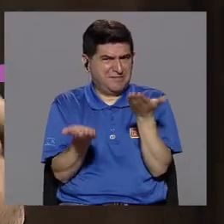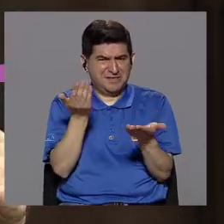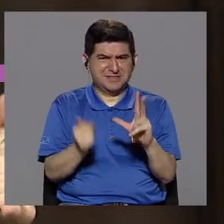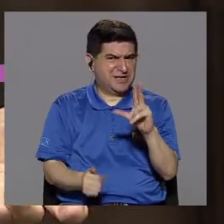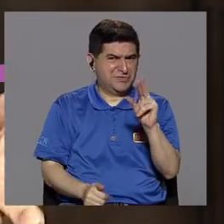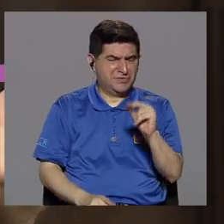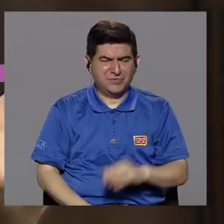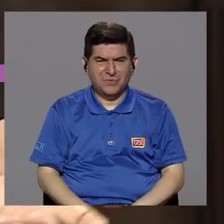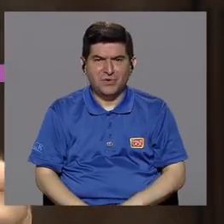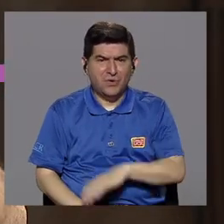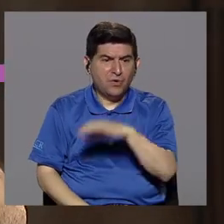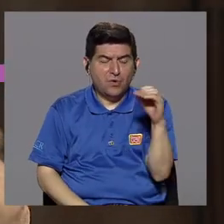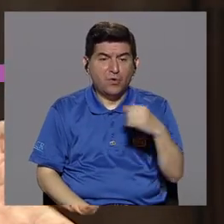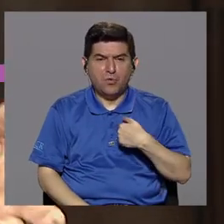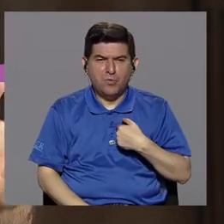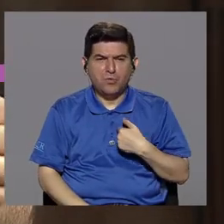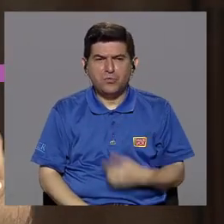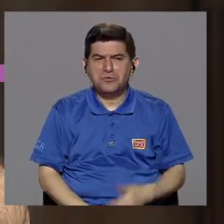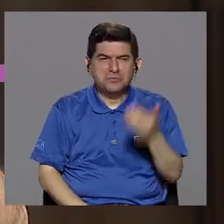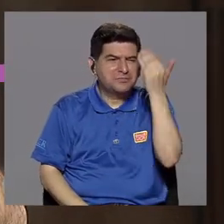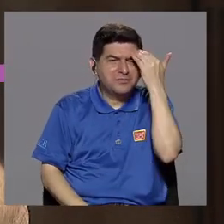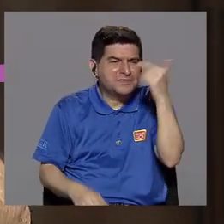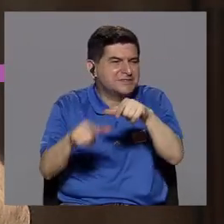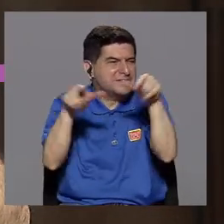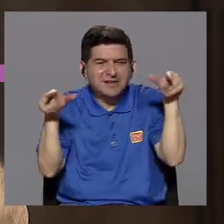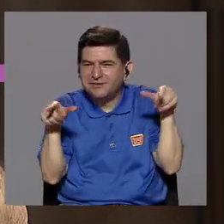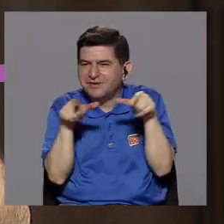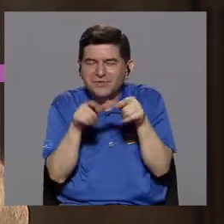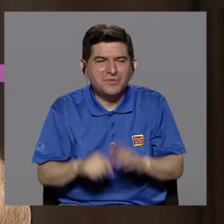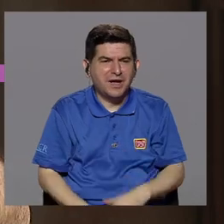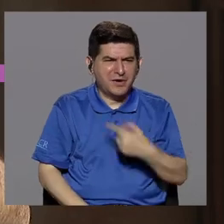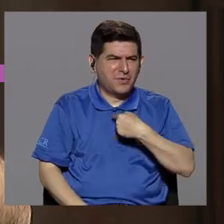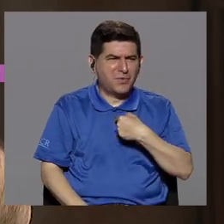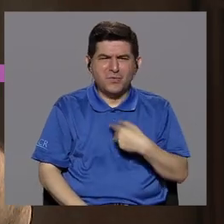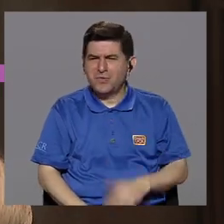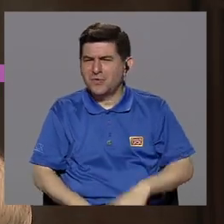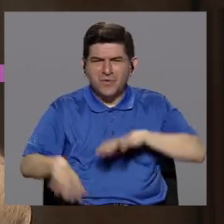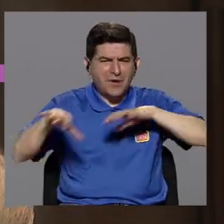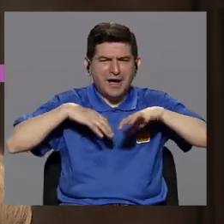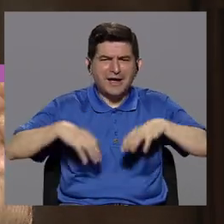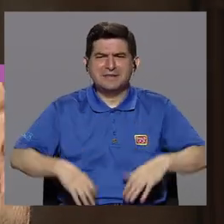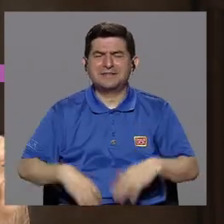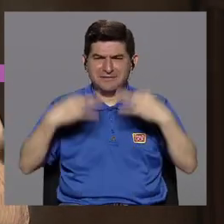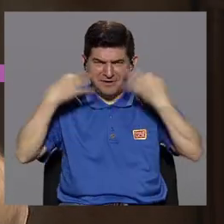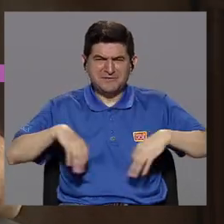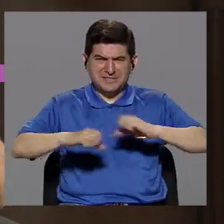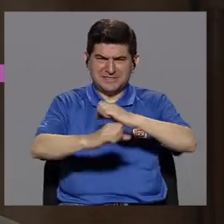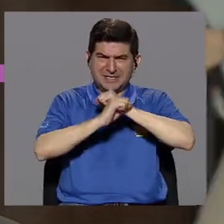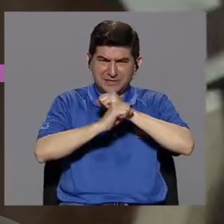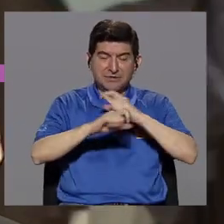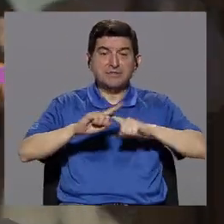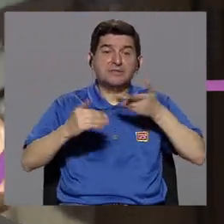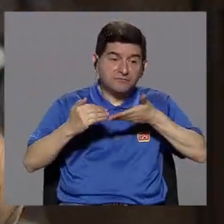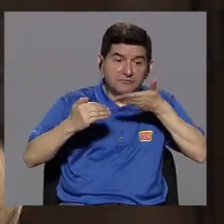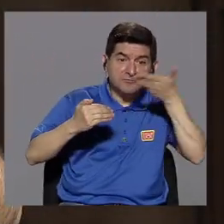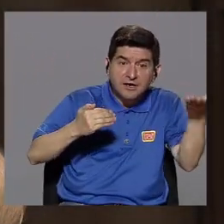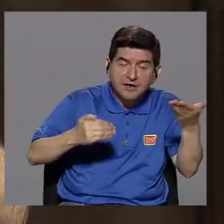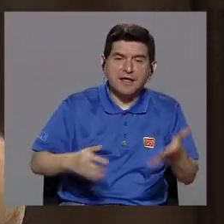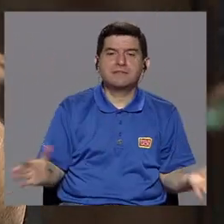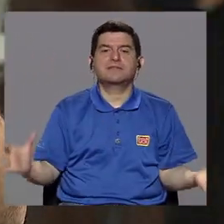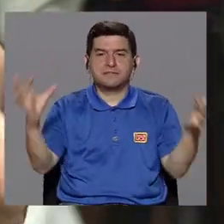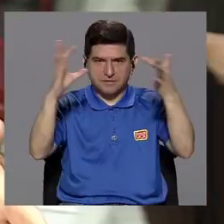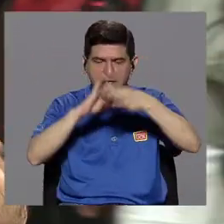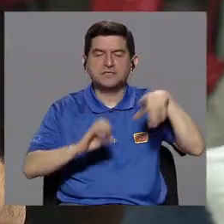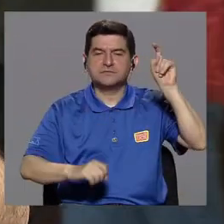conoce uno algún espacio cercano donde puede irse a mover con seguridad. Hay una serie de factores que tienen que articularse